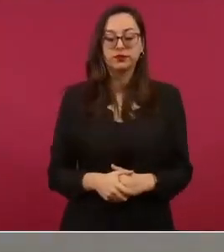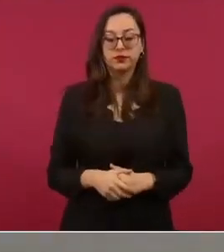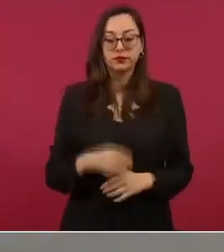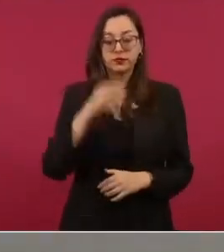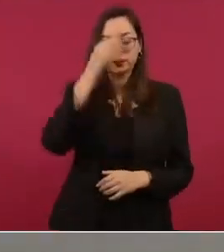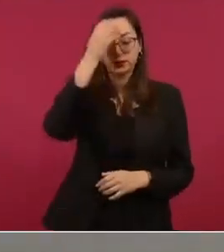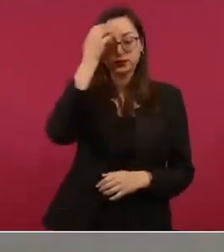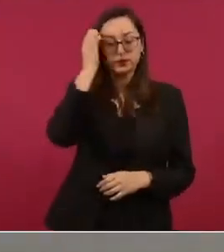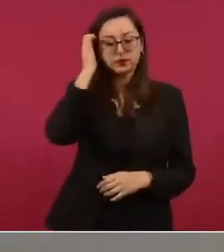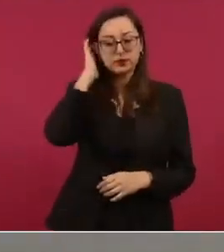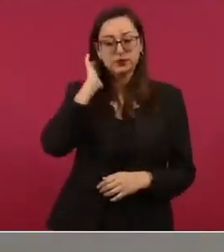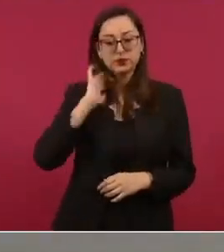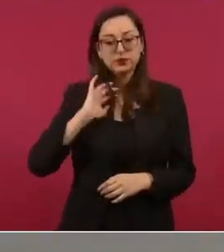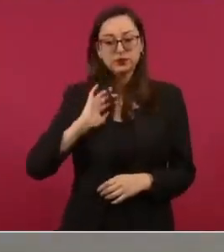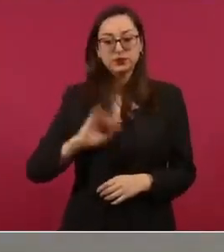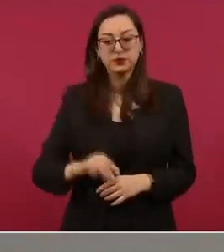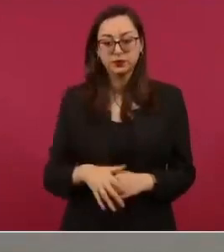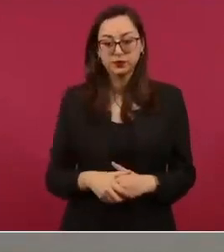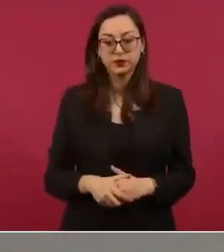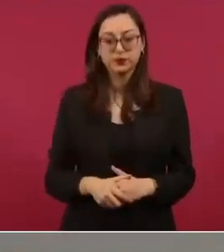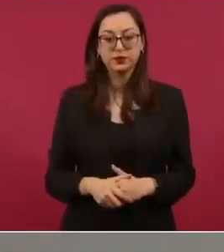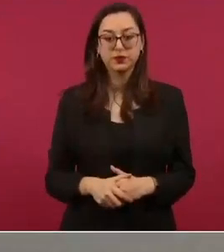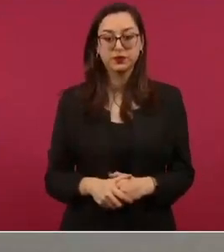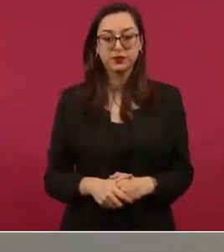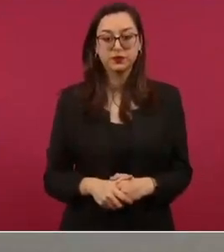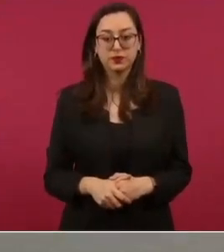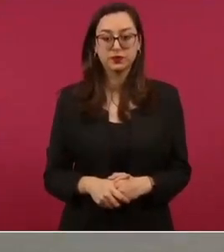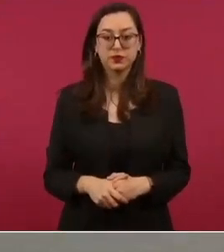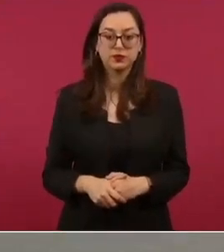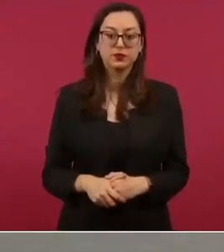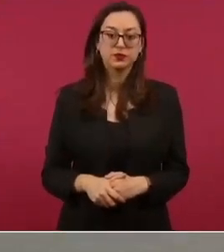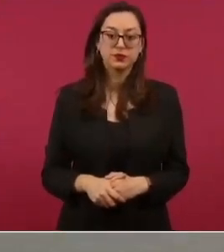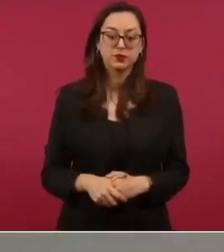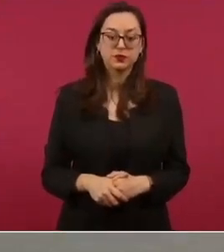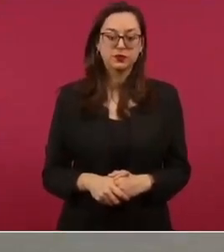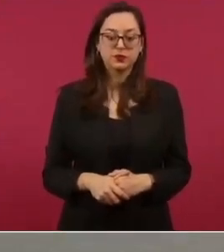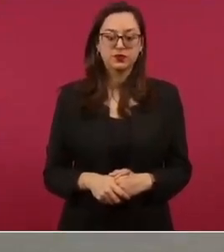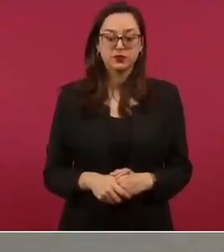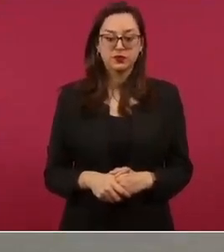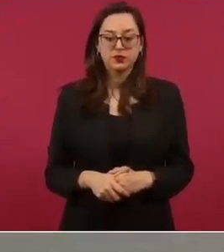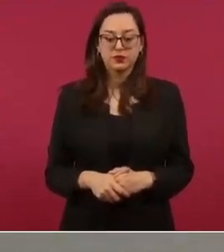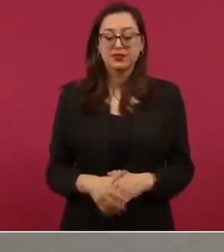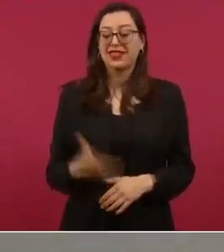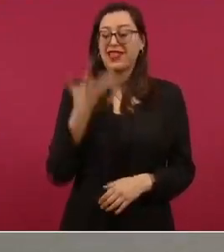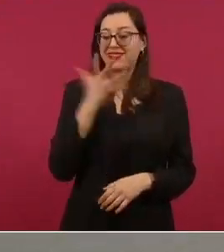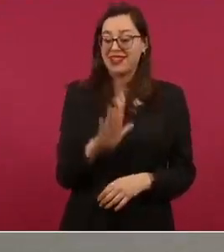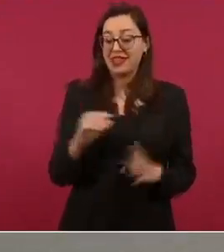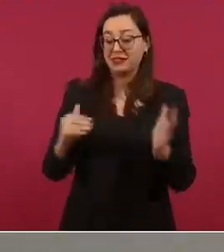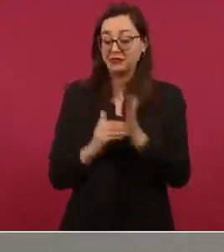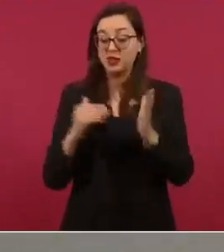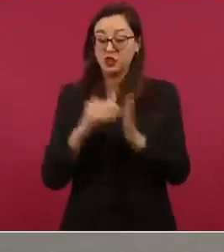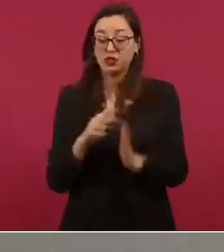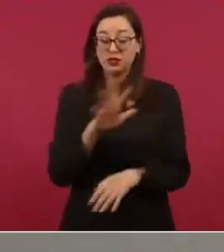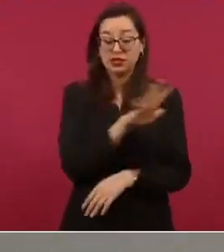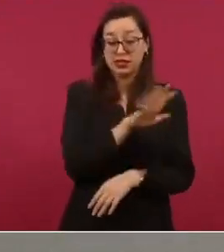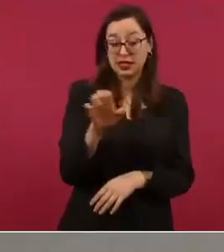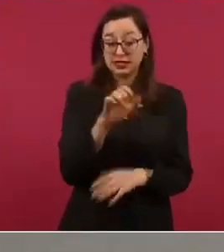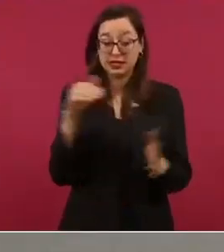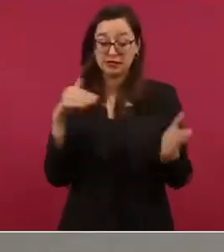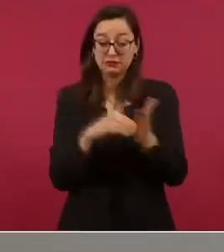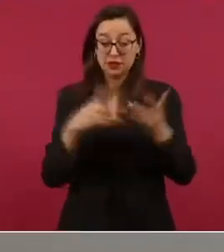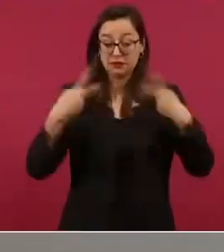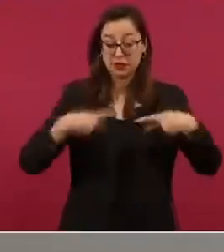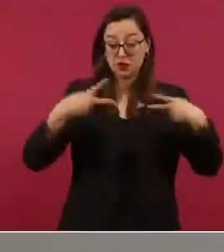10 millones 500 mil adultos mayores se